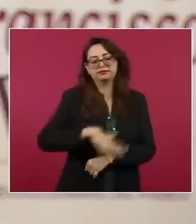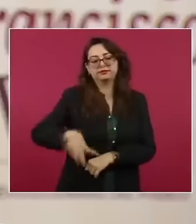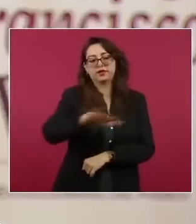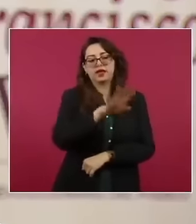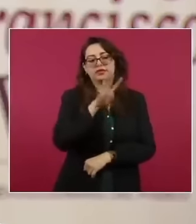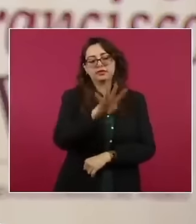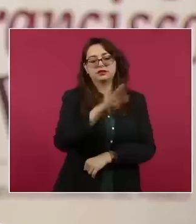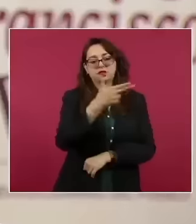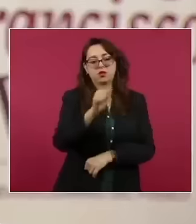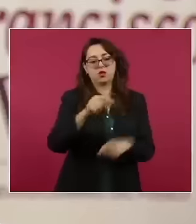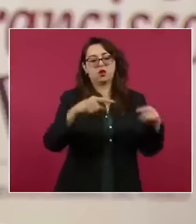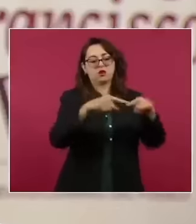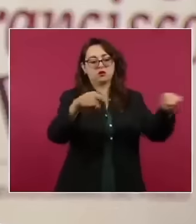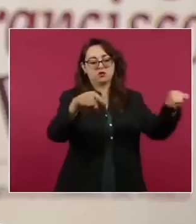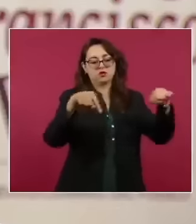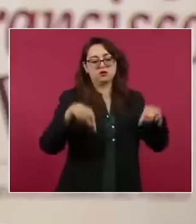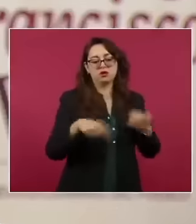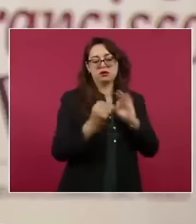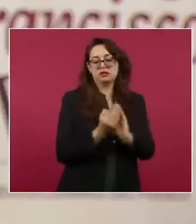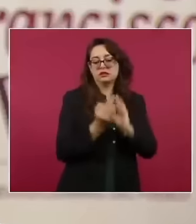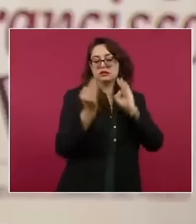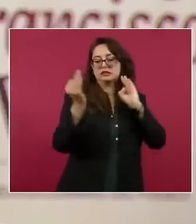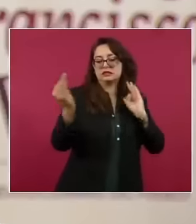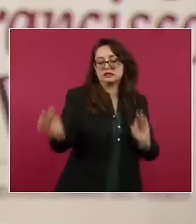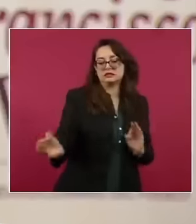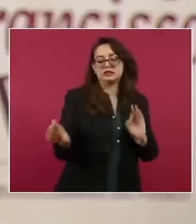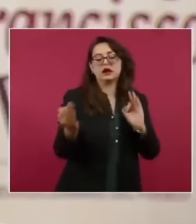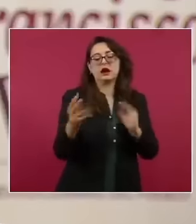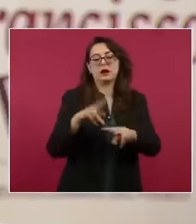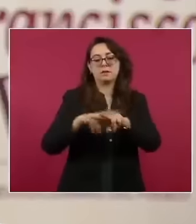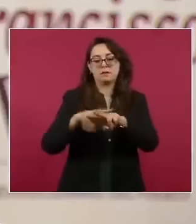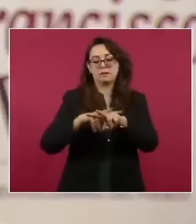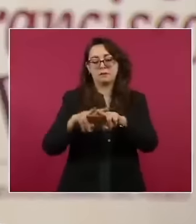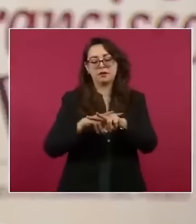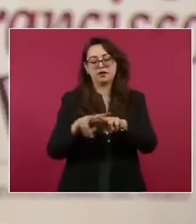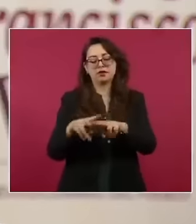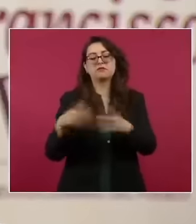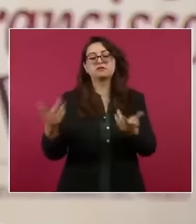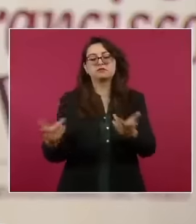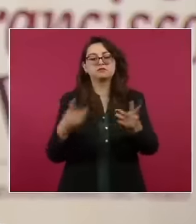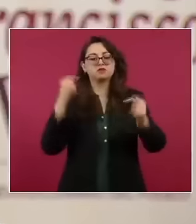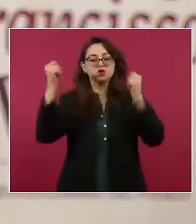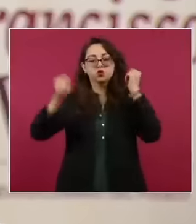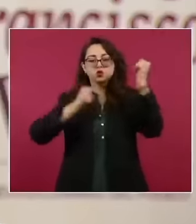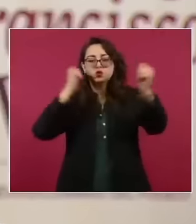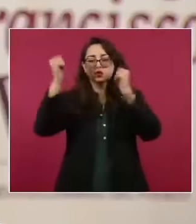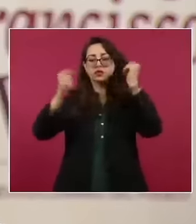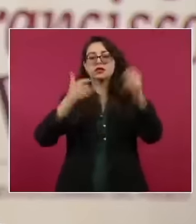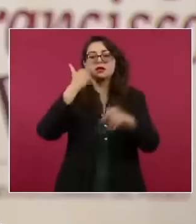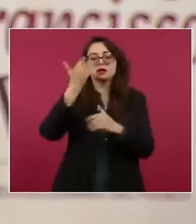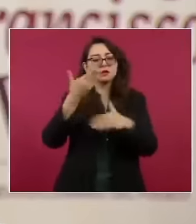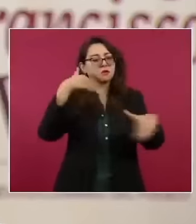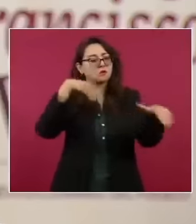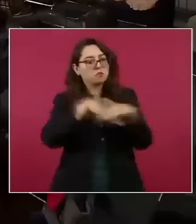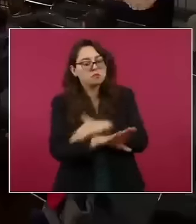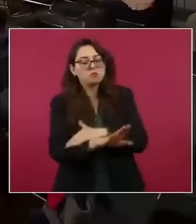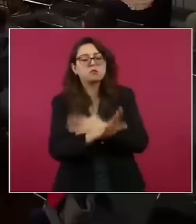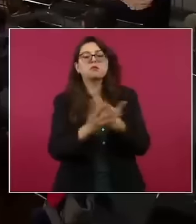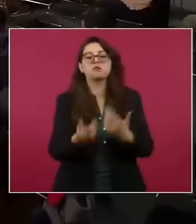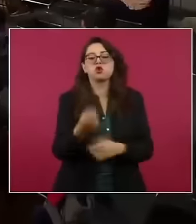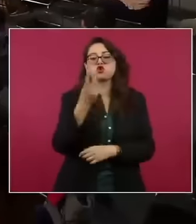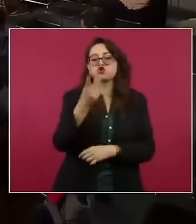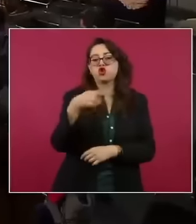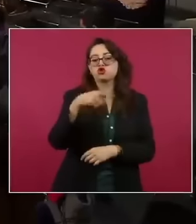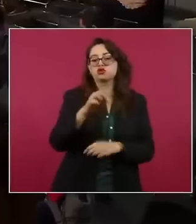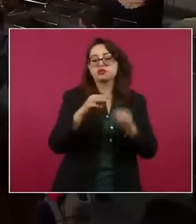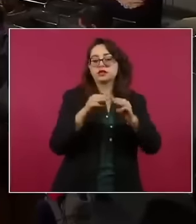800 metros del Centro de Atención a Visitantes, que se construye para atender a los turistas que visitan la zona arqueológica y a dos kilómetros de